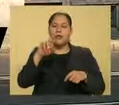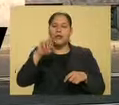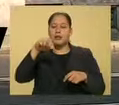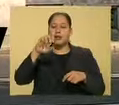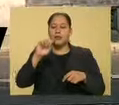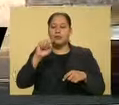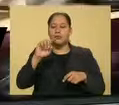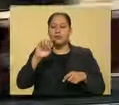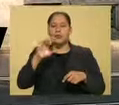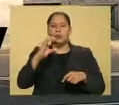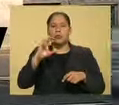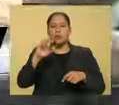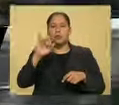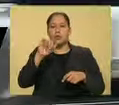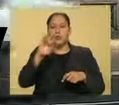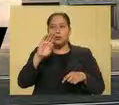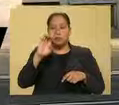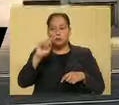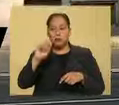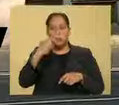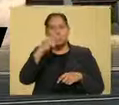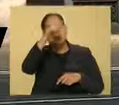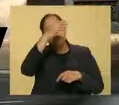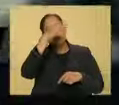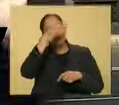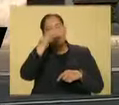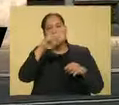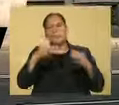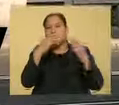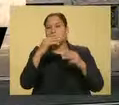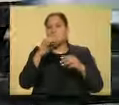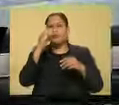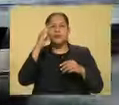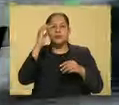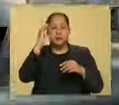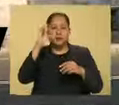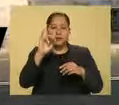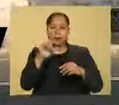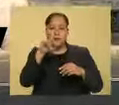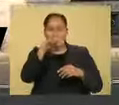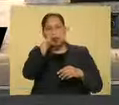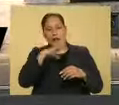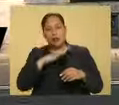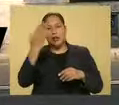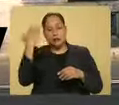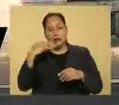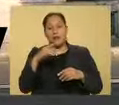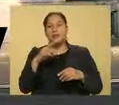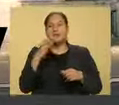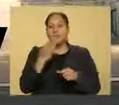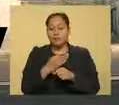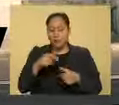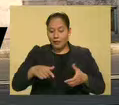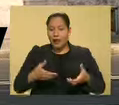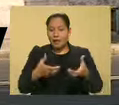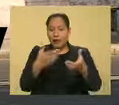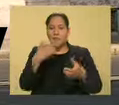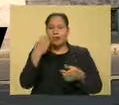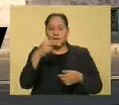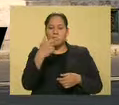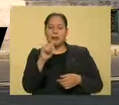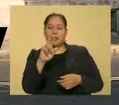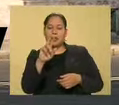una calle allá por el mercado de San Juan. Bueno, pues lo que les quiero mostrar es que esta calle, Gardenia,